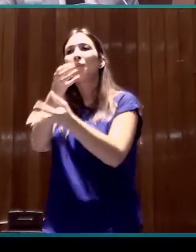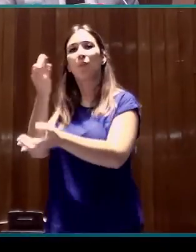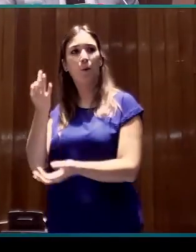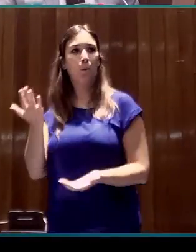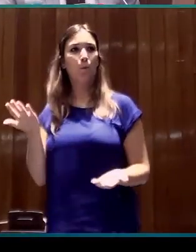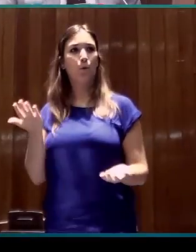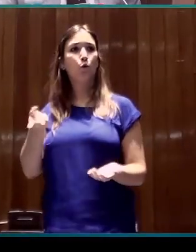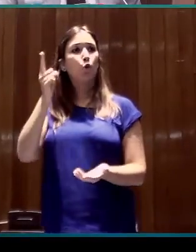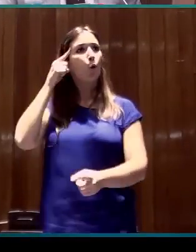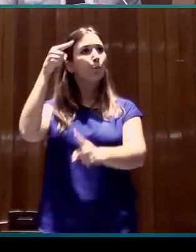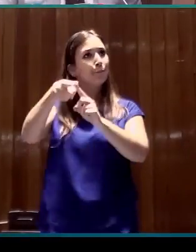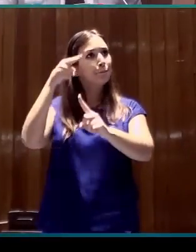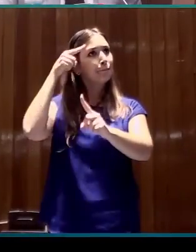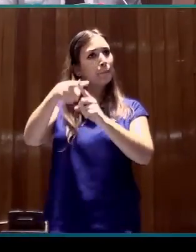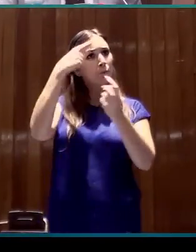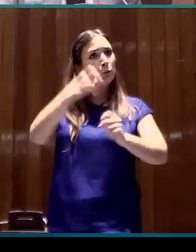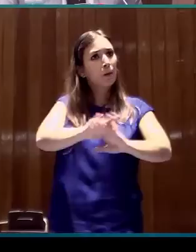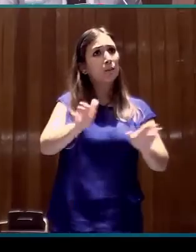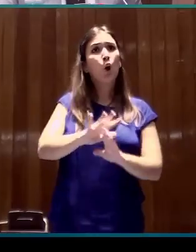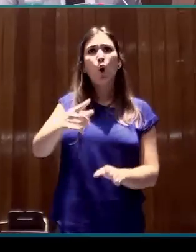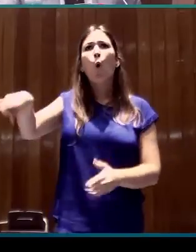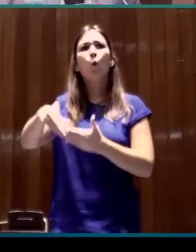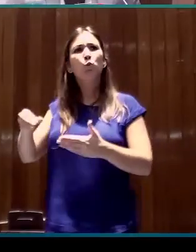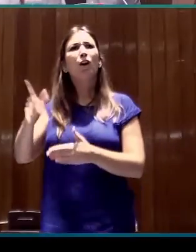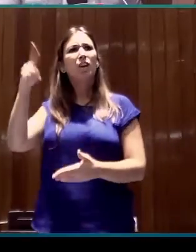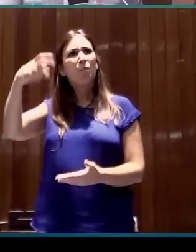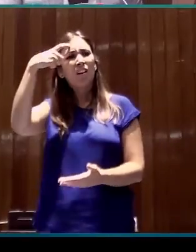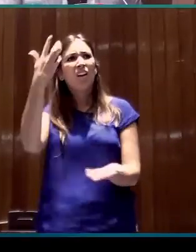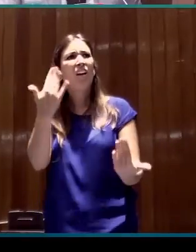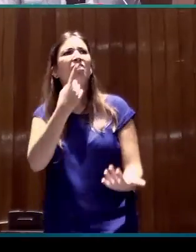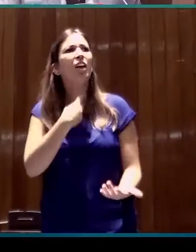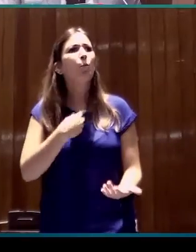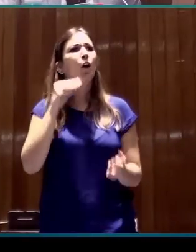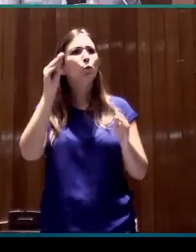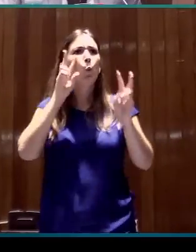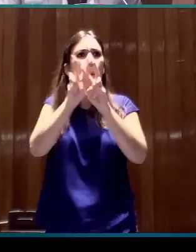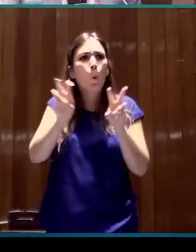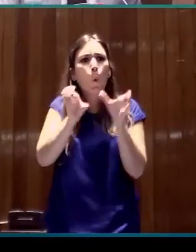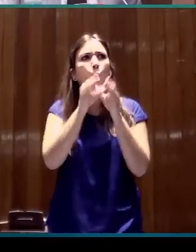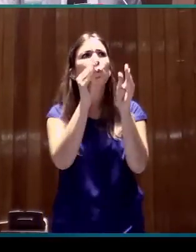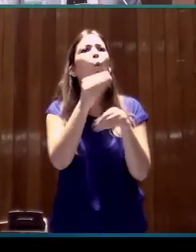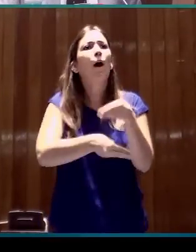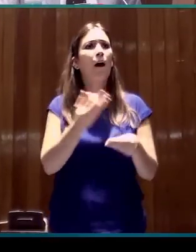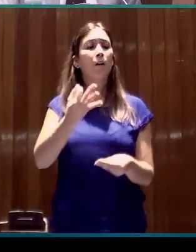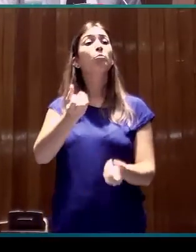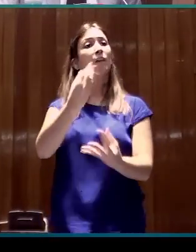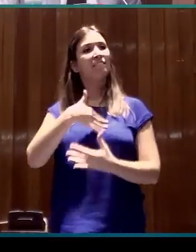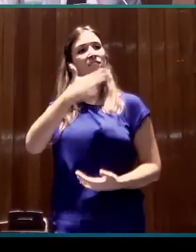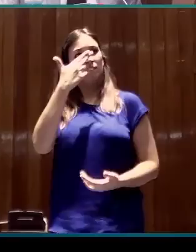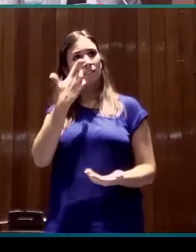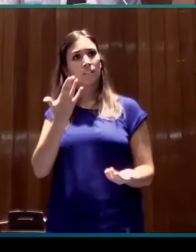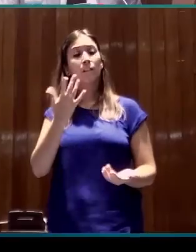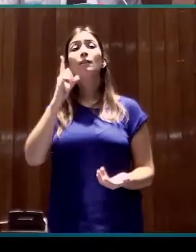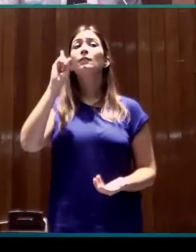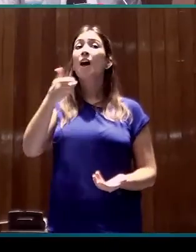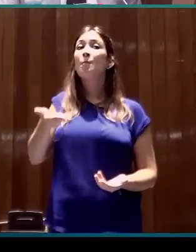porque quieren saber qué es lo que estamos haciendo en nuestros laboratorios, nuestros departamentos universitarios. Pero también, de manera muy